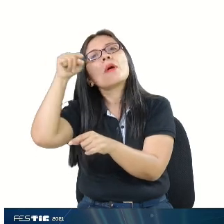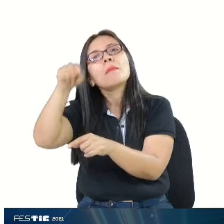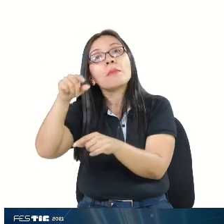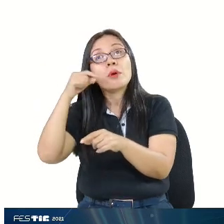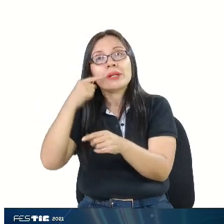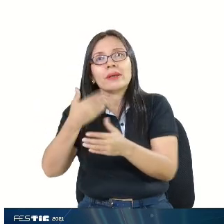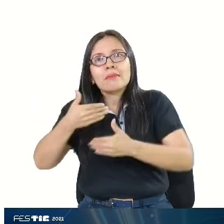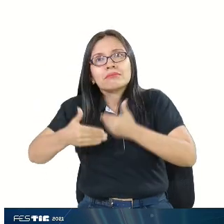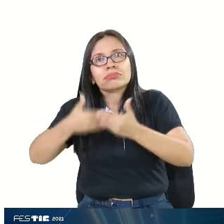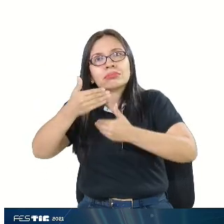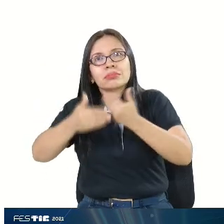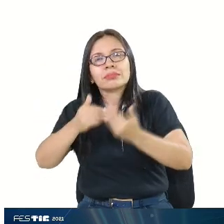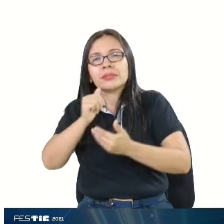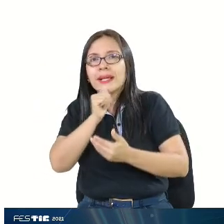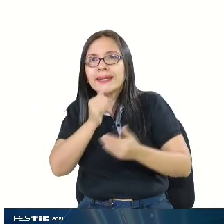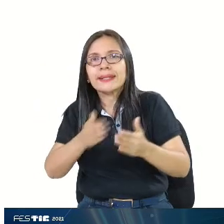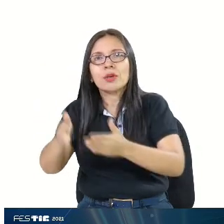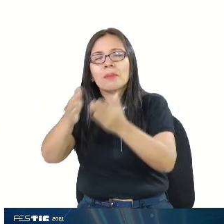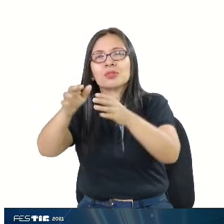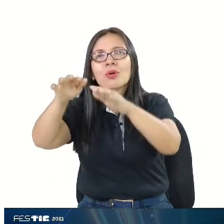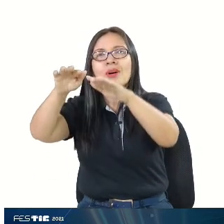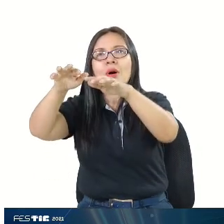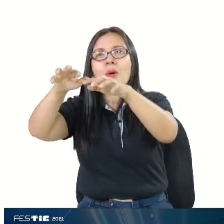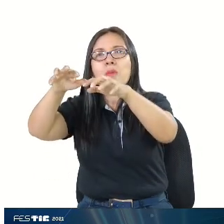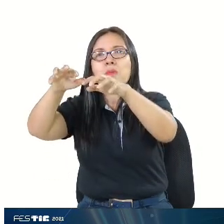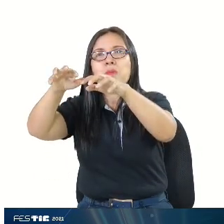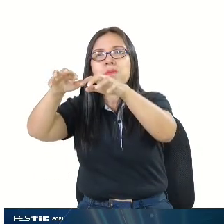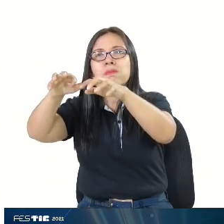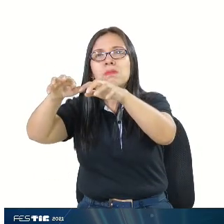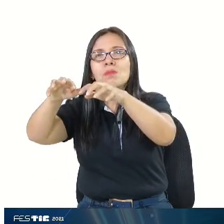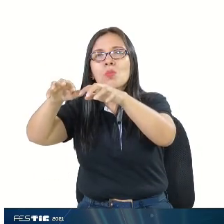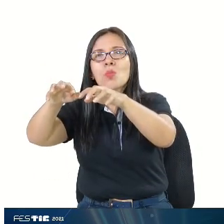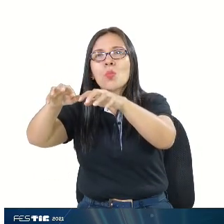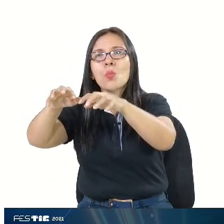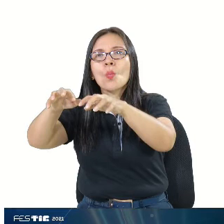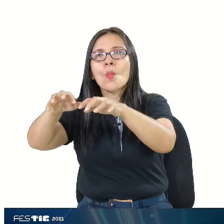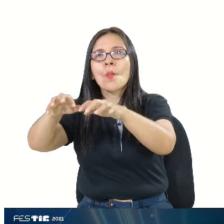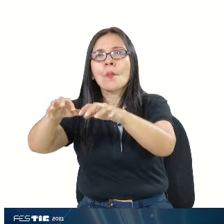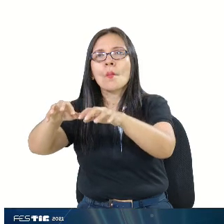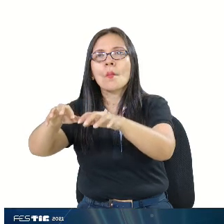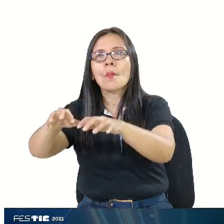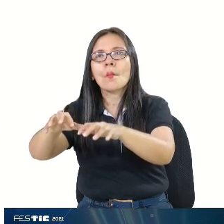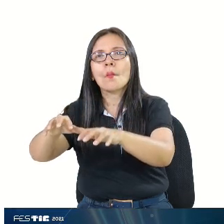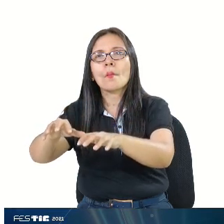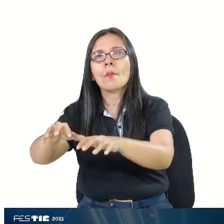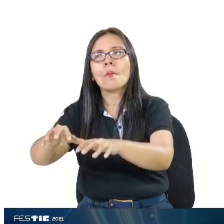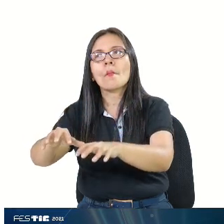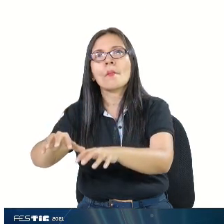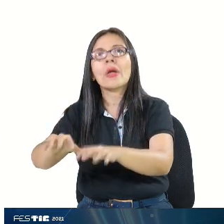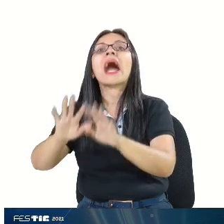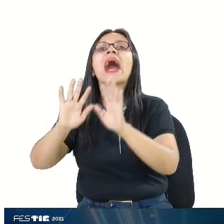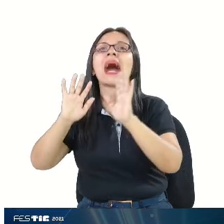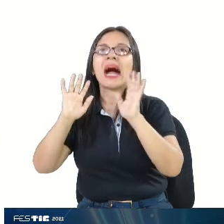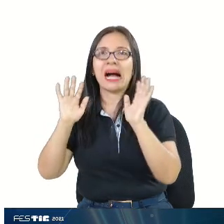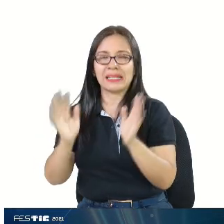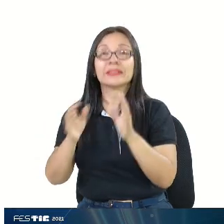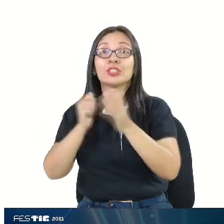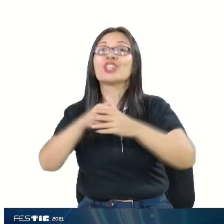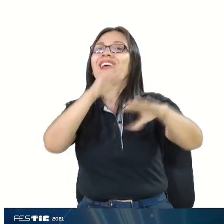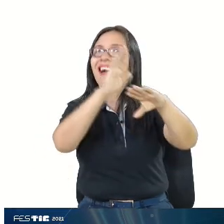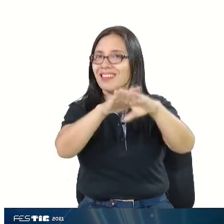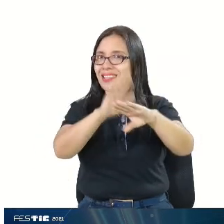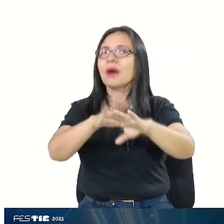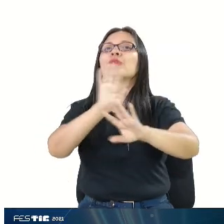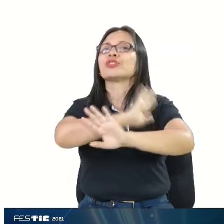digamos que mantuvimos el monitoreo en la parte de abajo. Informamos que ya había un descenso en las lluvias y efectivamente